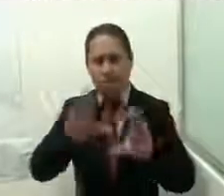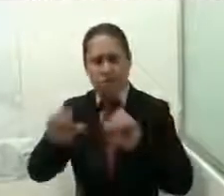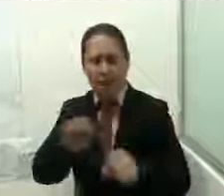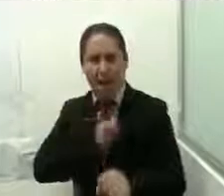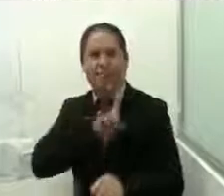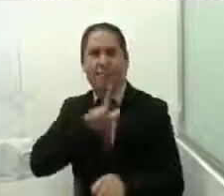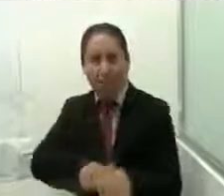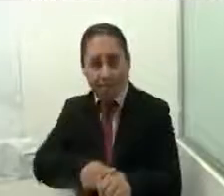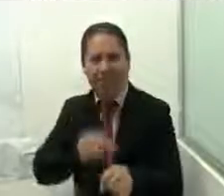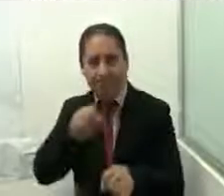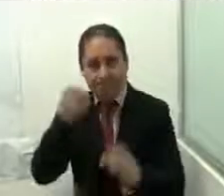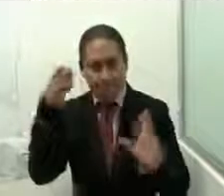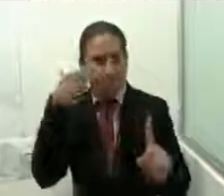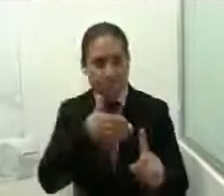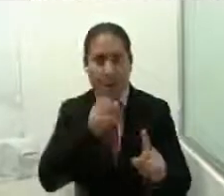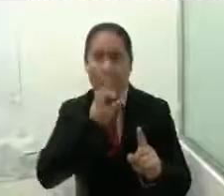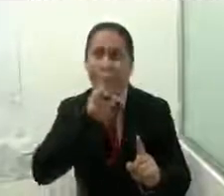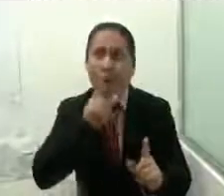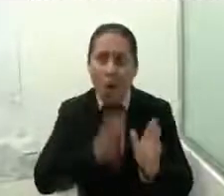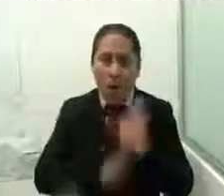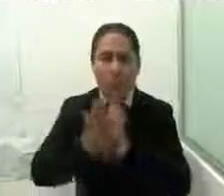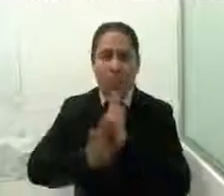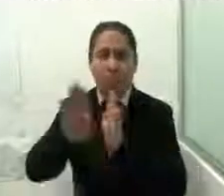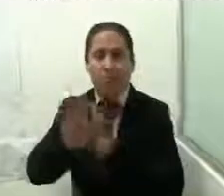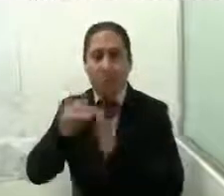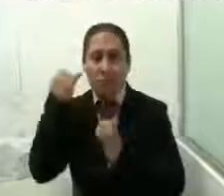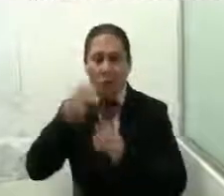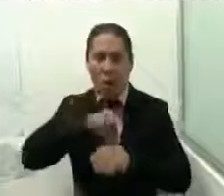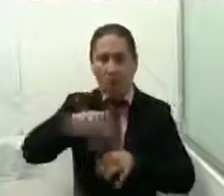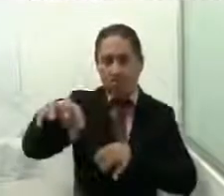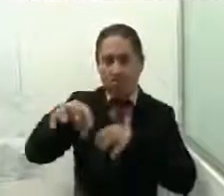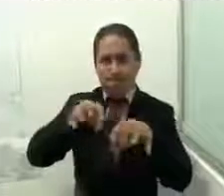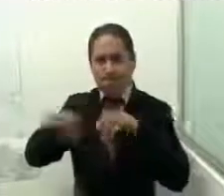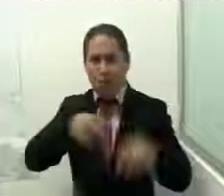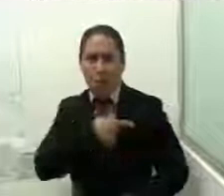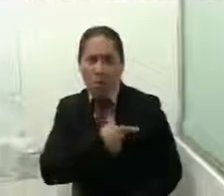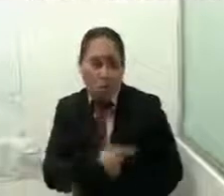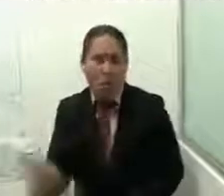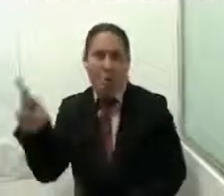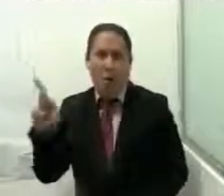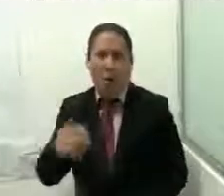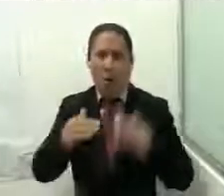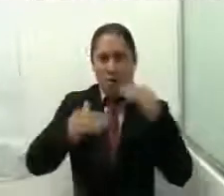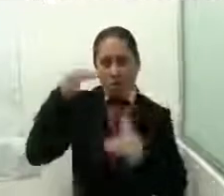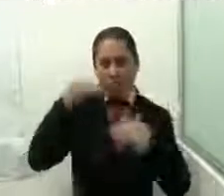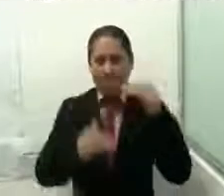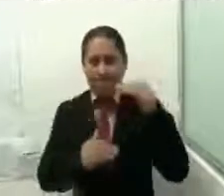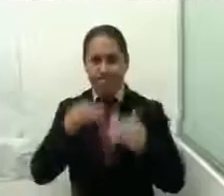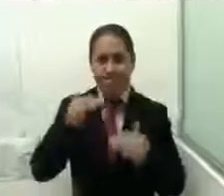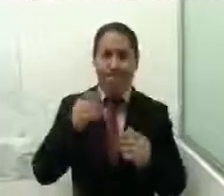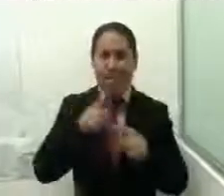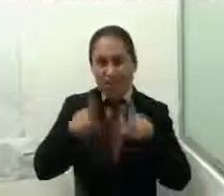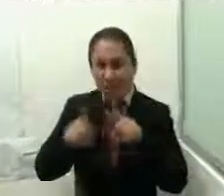con el objetivo de mejorar las condiciones de marginación, pobreza y desigualdad con perspectiva de género en los diferentes